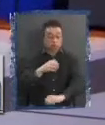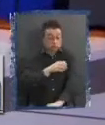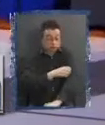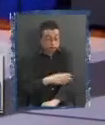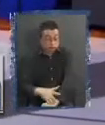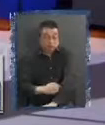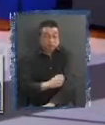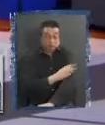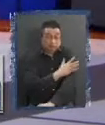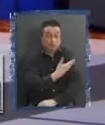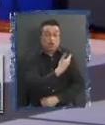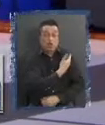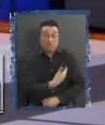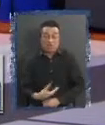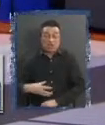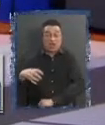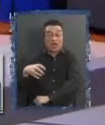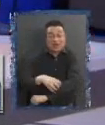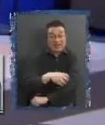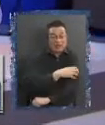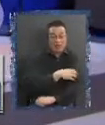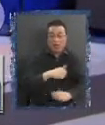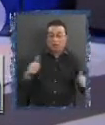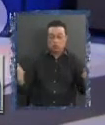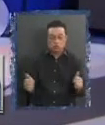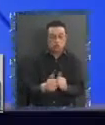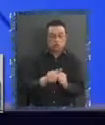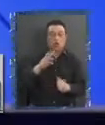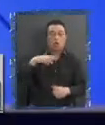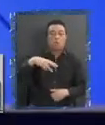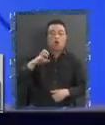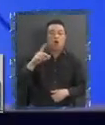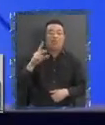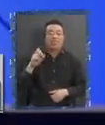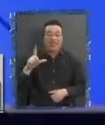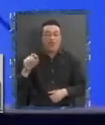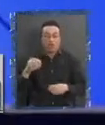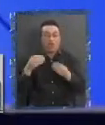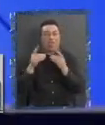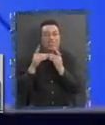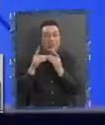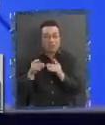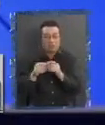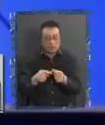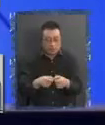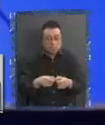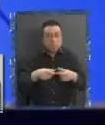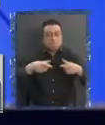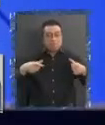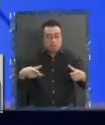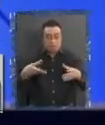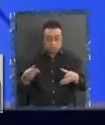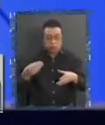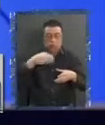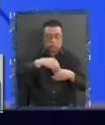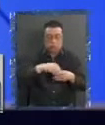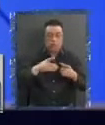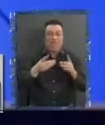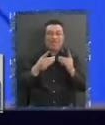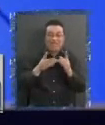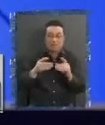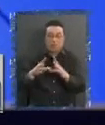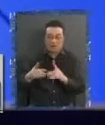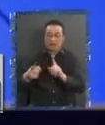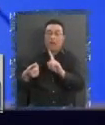regionales va de la mano con un modelo de democracia ampliado que incorpora la democracia participativa,